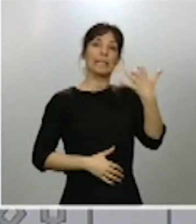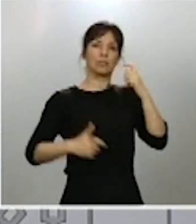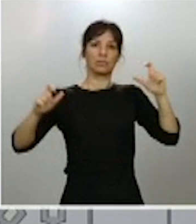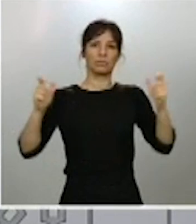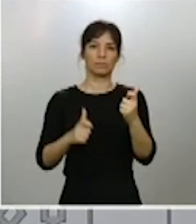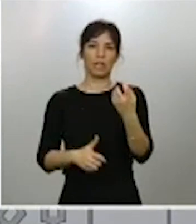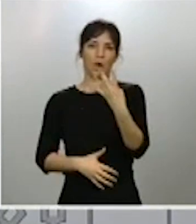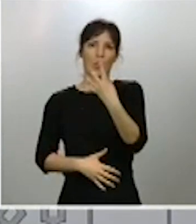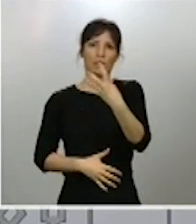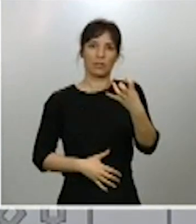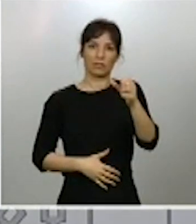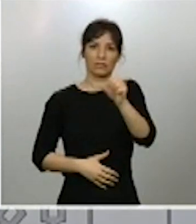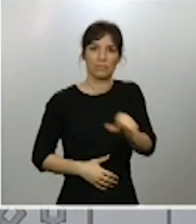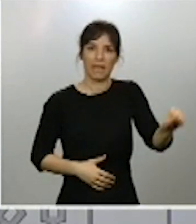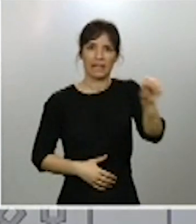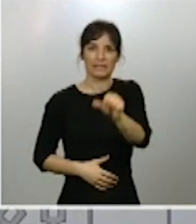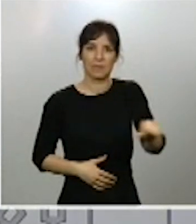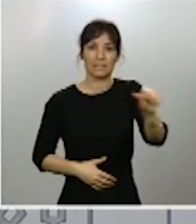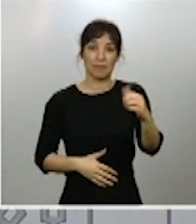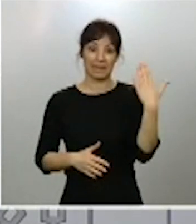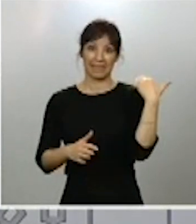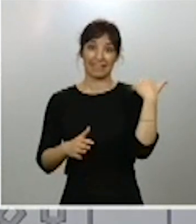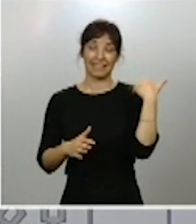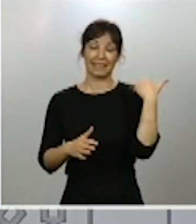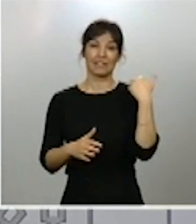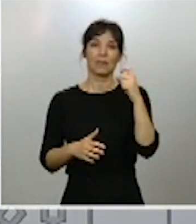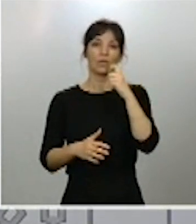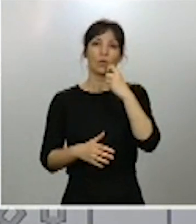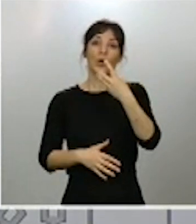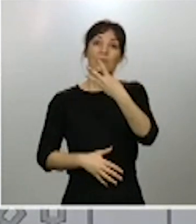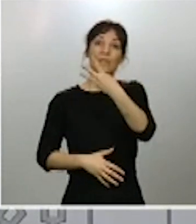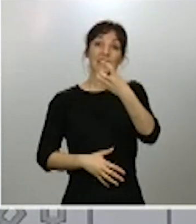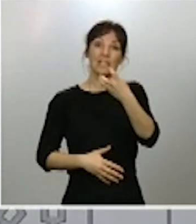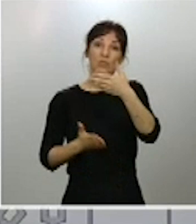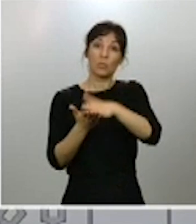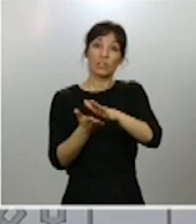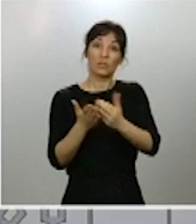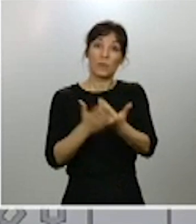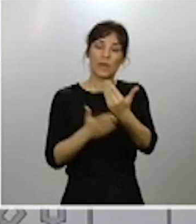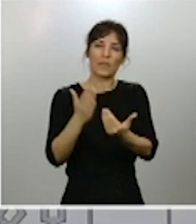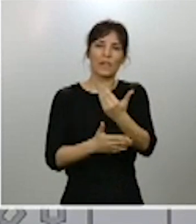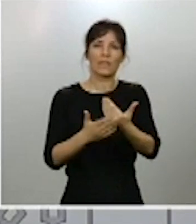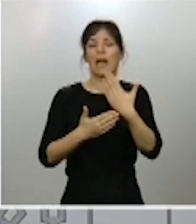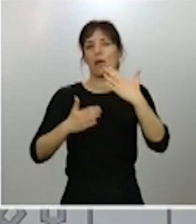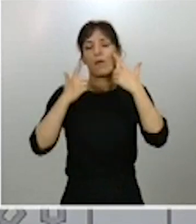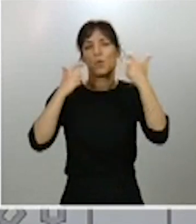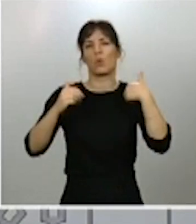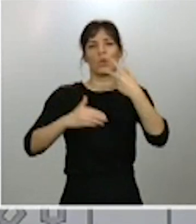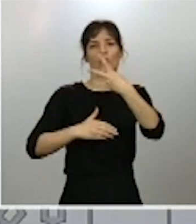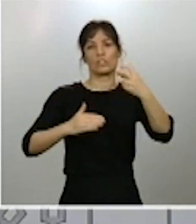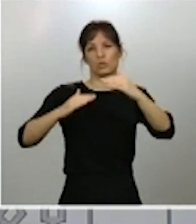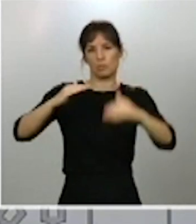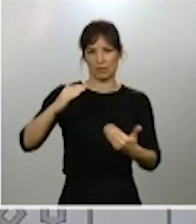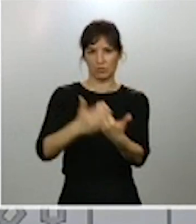pasaba y estas últimas semanas en lugar de pasar a los 300 nos hemos estabilizado claramente por debajo de los 200, lo cual es una